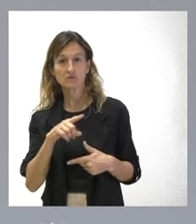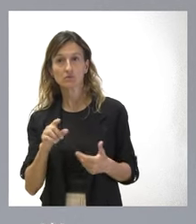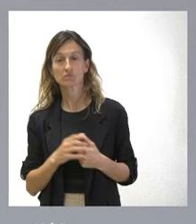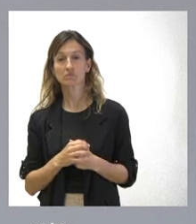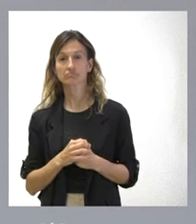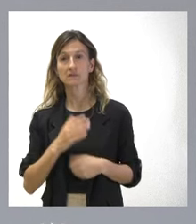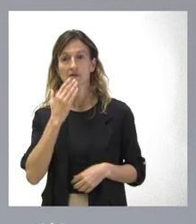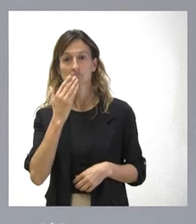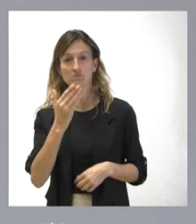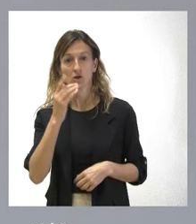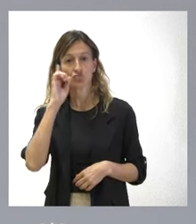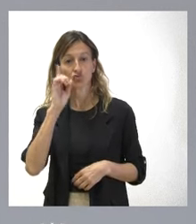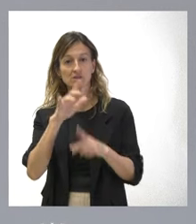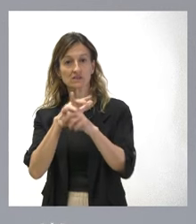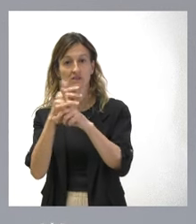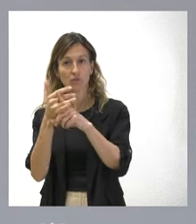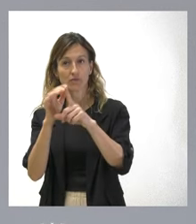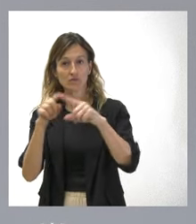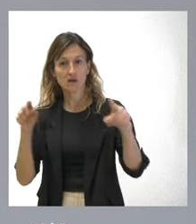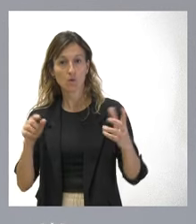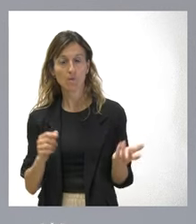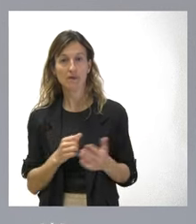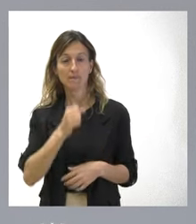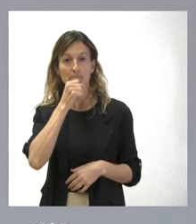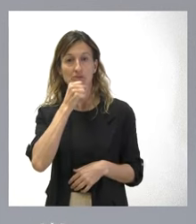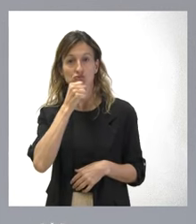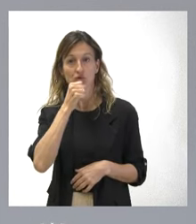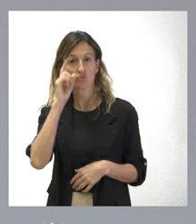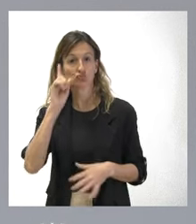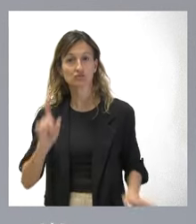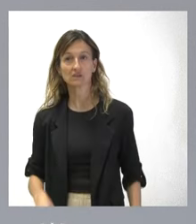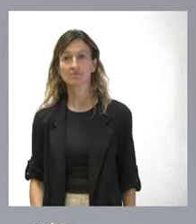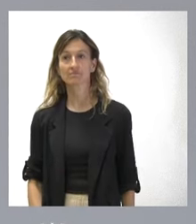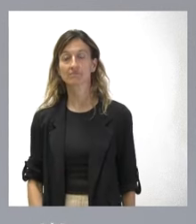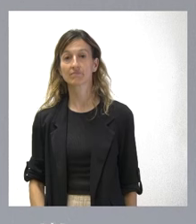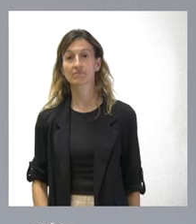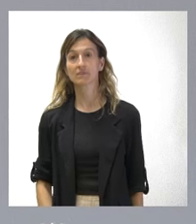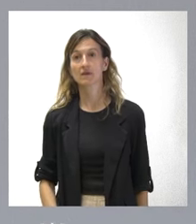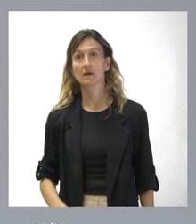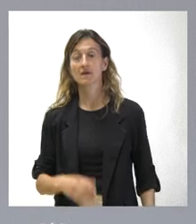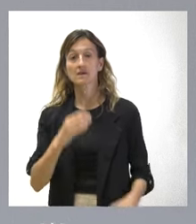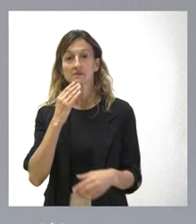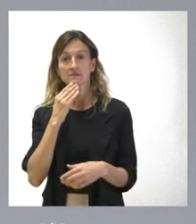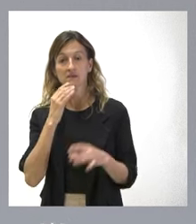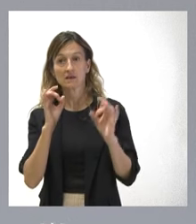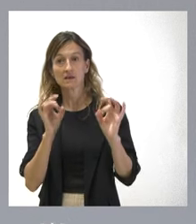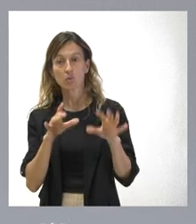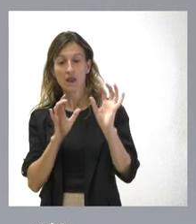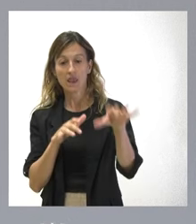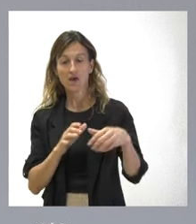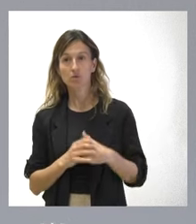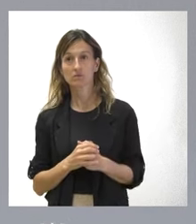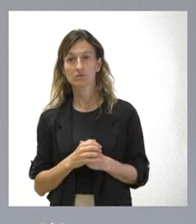sinceramente, desconozco cuál es la situación del PSOE de Segovia. Pero, si fuera idéntica a la de León, pues, podría